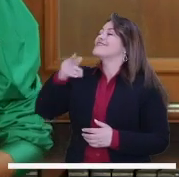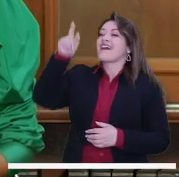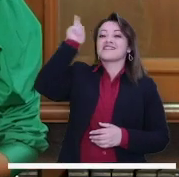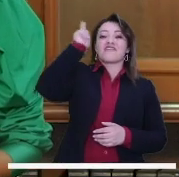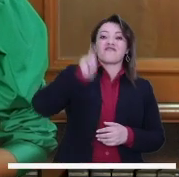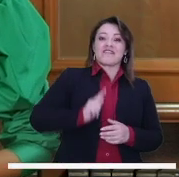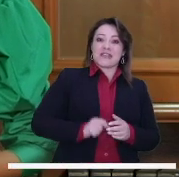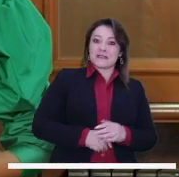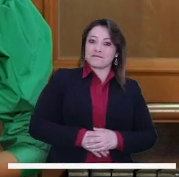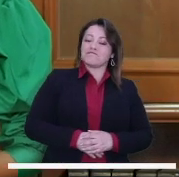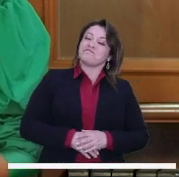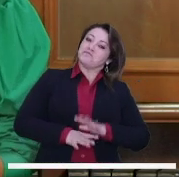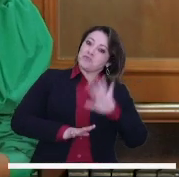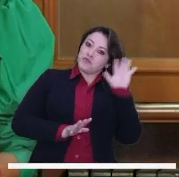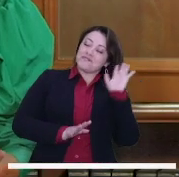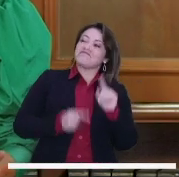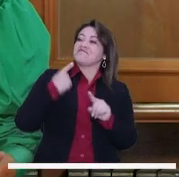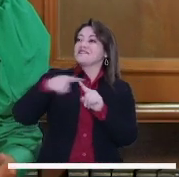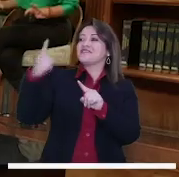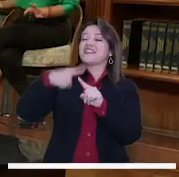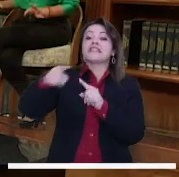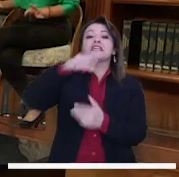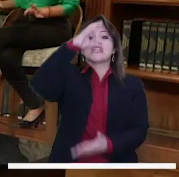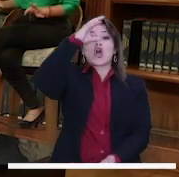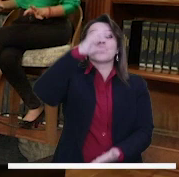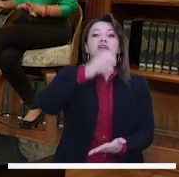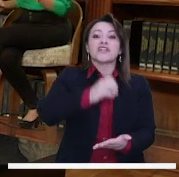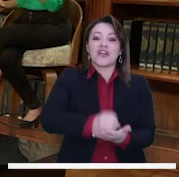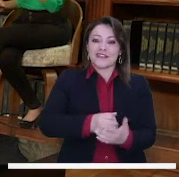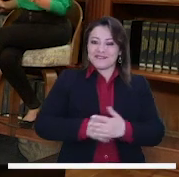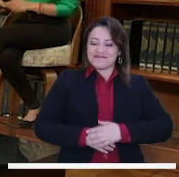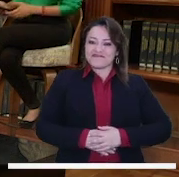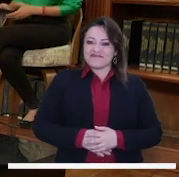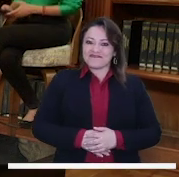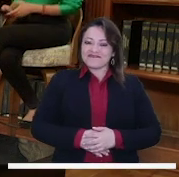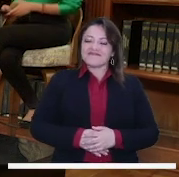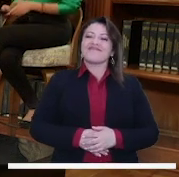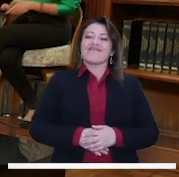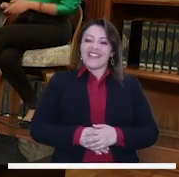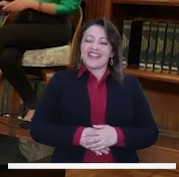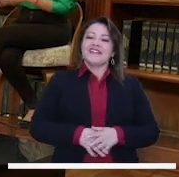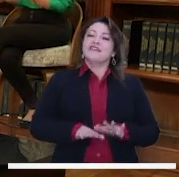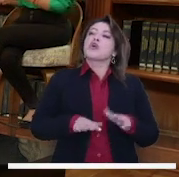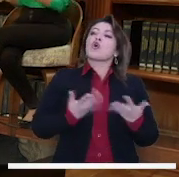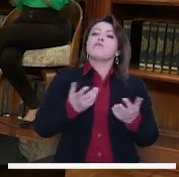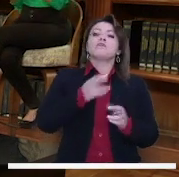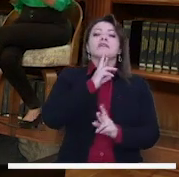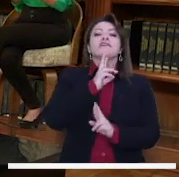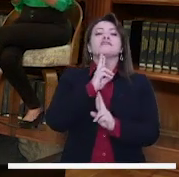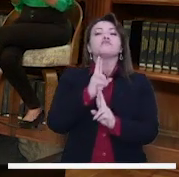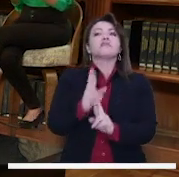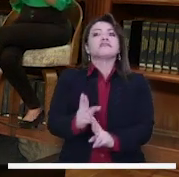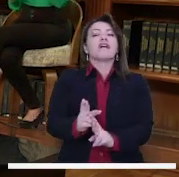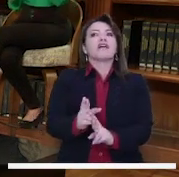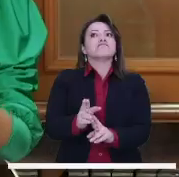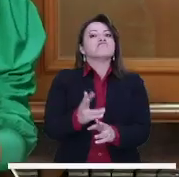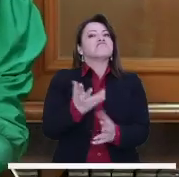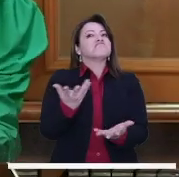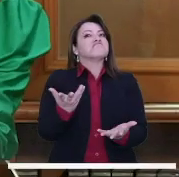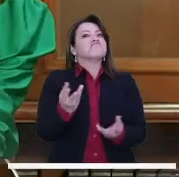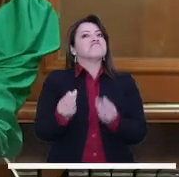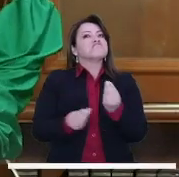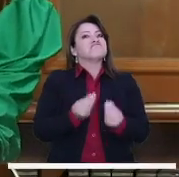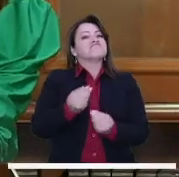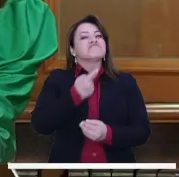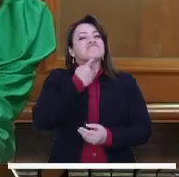Fernanda, muchísimas gracias, inquietudes, concejales. Tenemos acá también por parte de nuestros televidentes y cómo responder a esa pregunta abierta